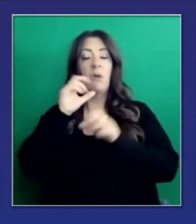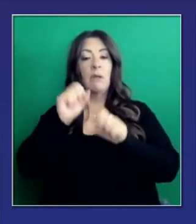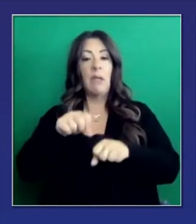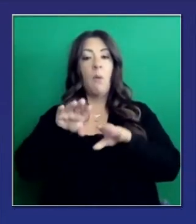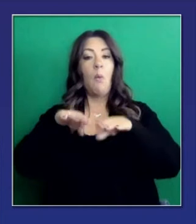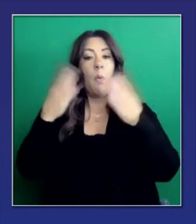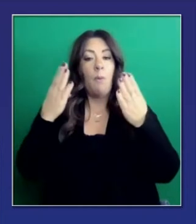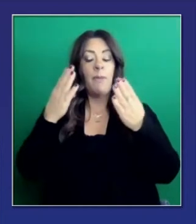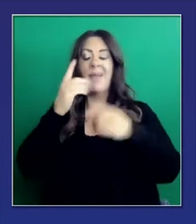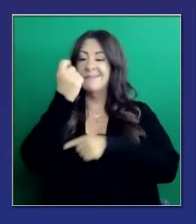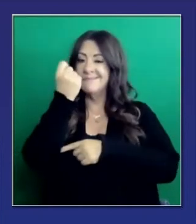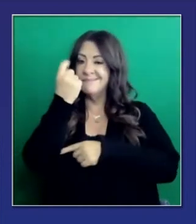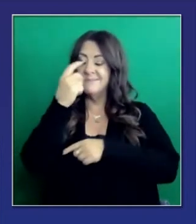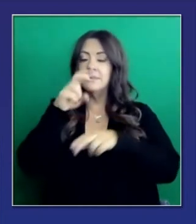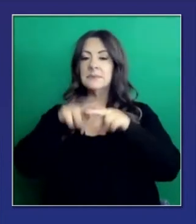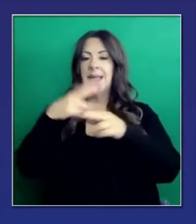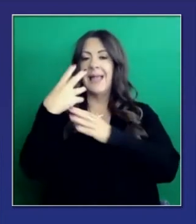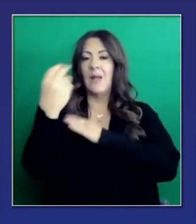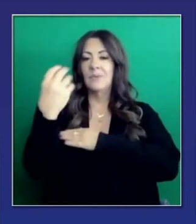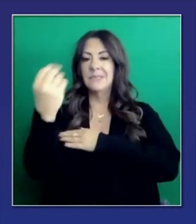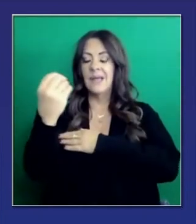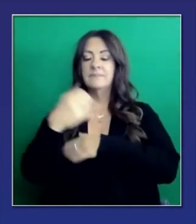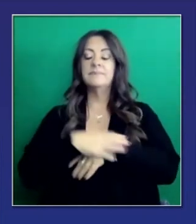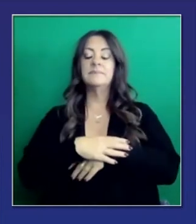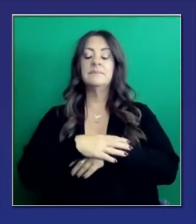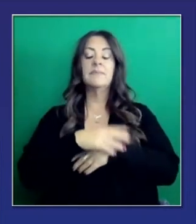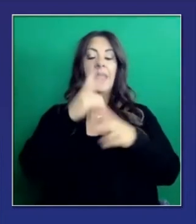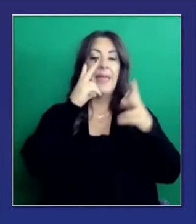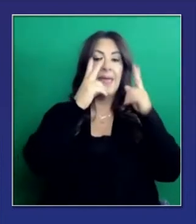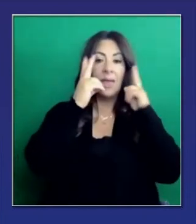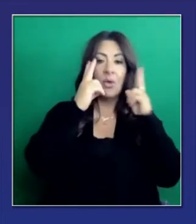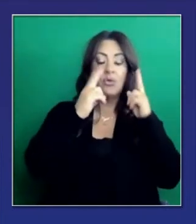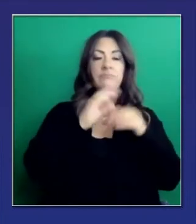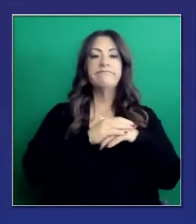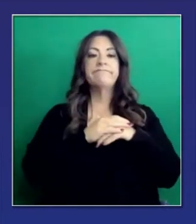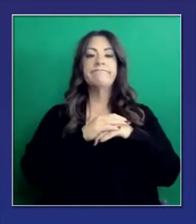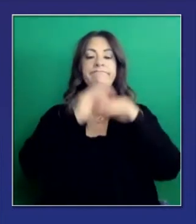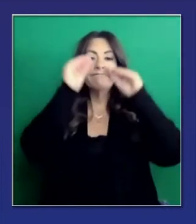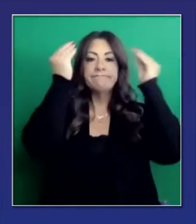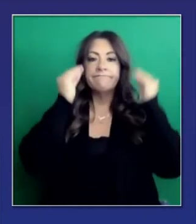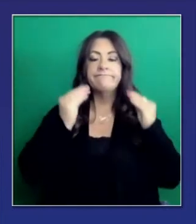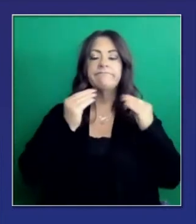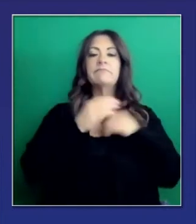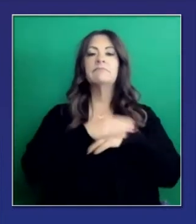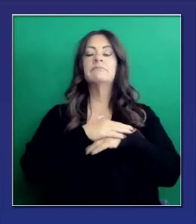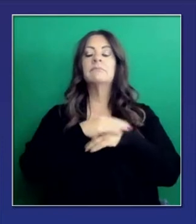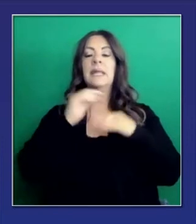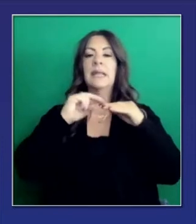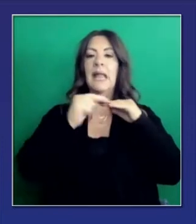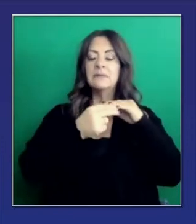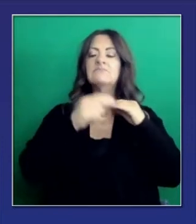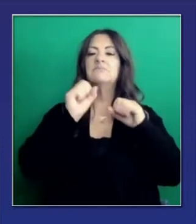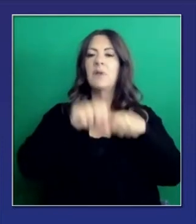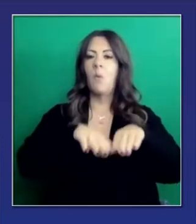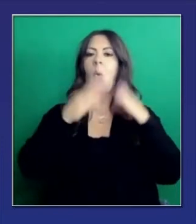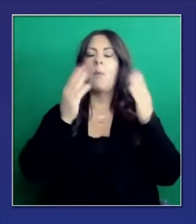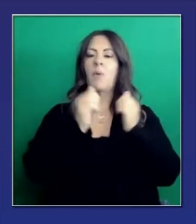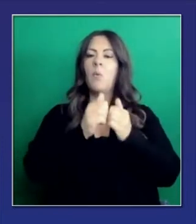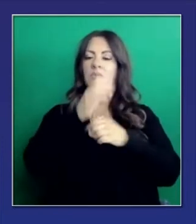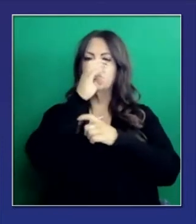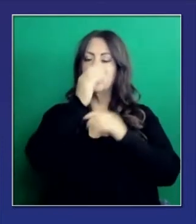afuera. Los salones de uñas y cabello pueden reabrir adentro con